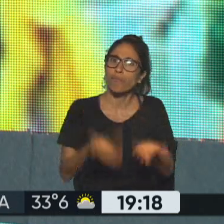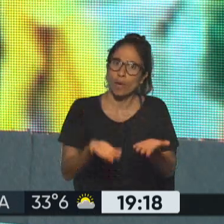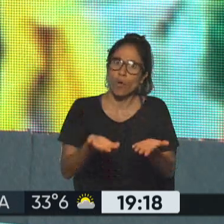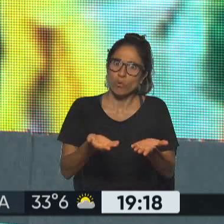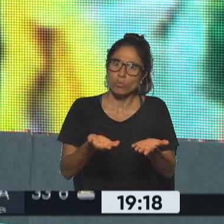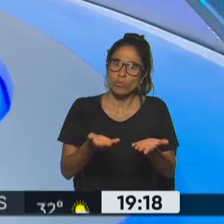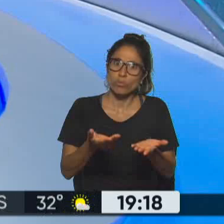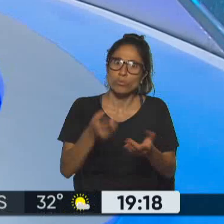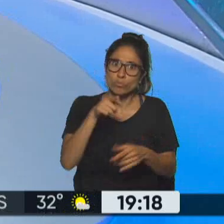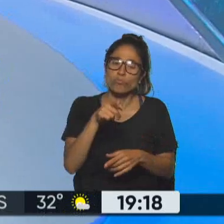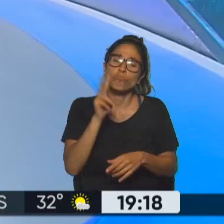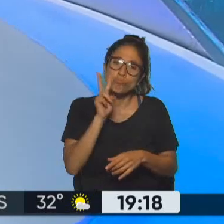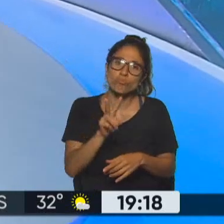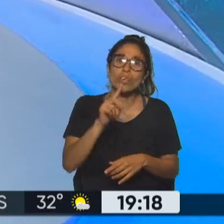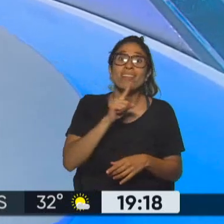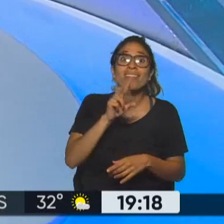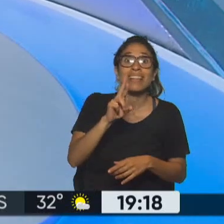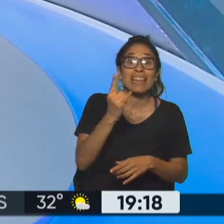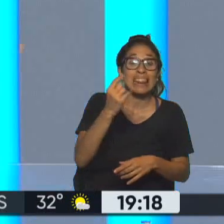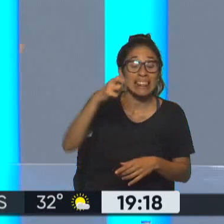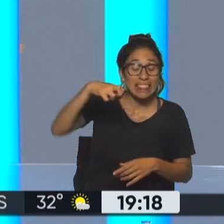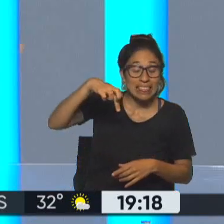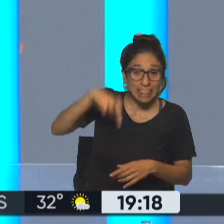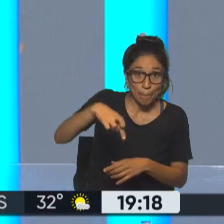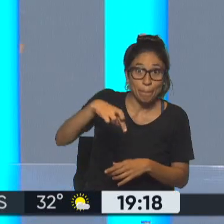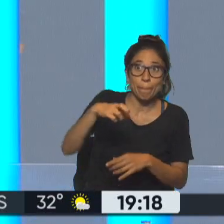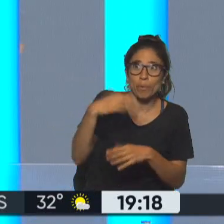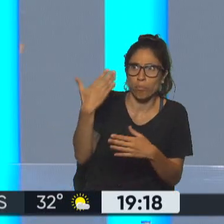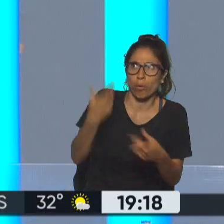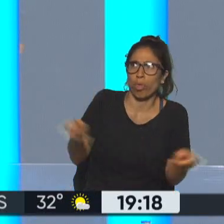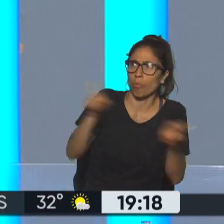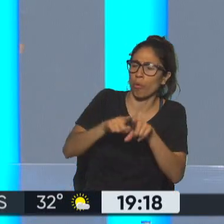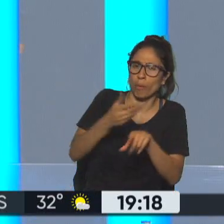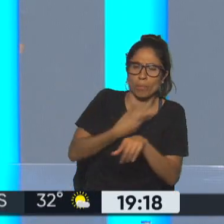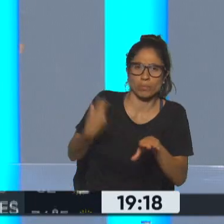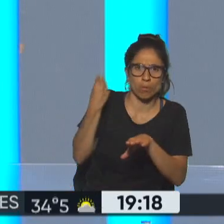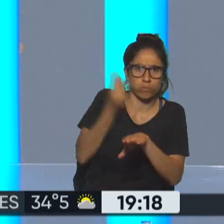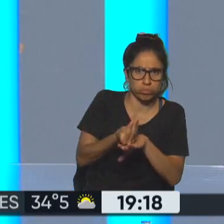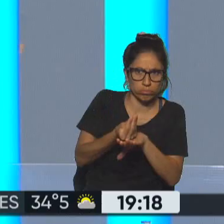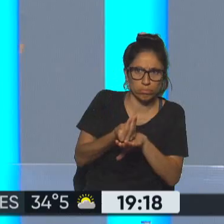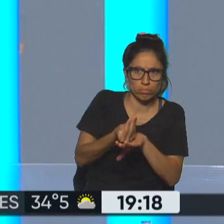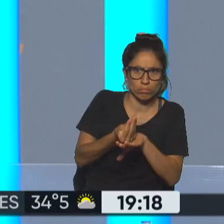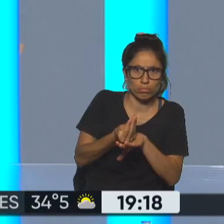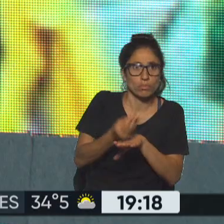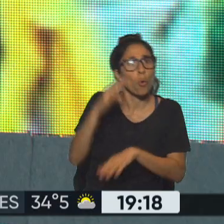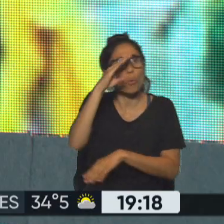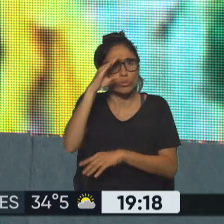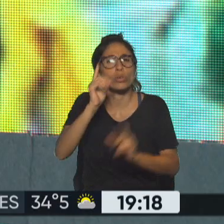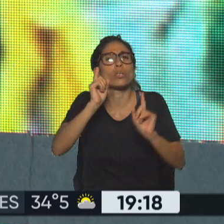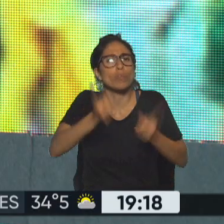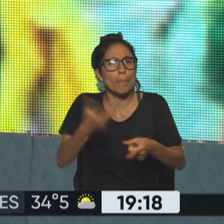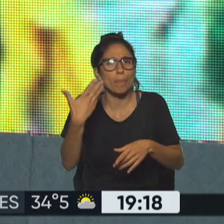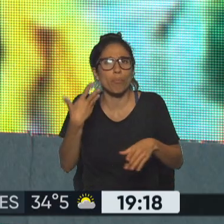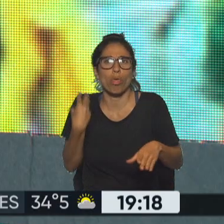poder en Estados Unidos de hecho tanto Donald Trump como Jair Bolsonaro si bien perdieron sacaron más votos todavía que en su primera votación vamos a